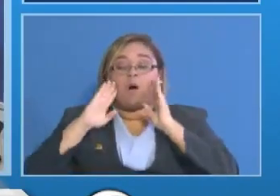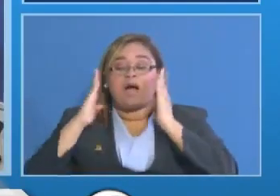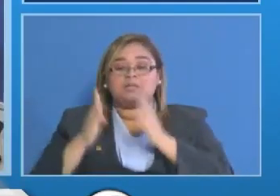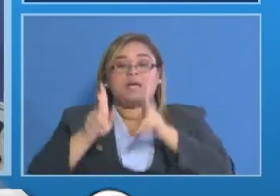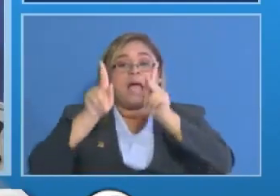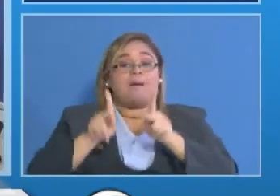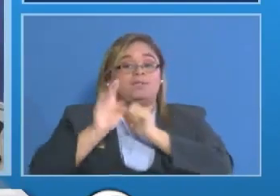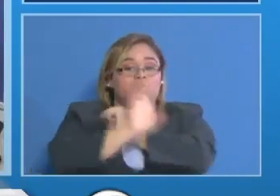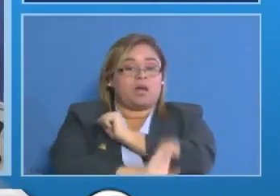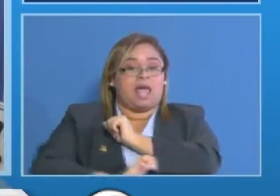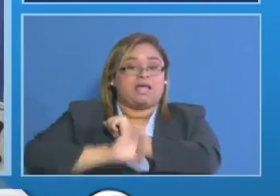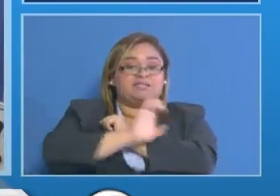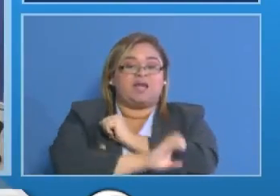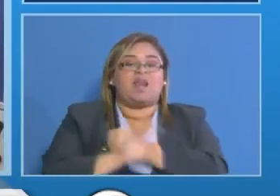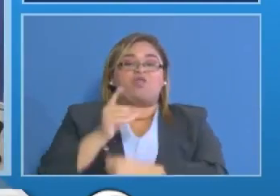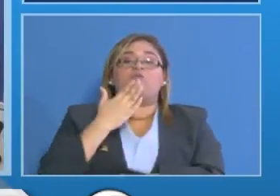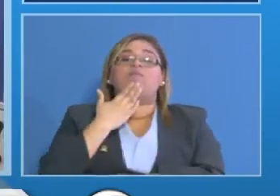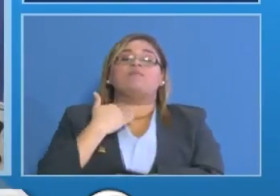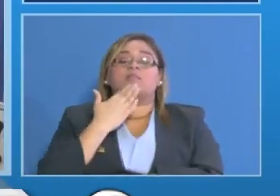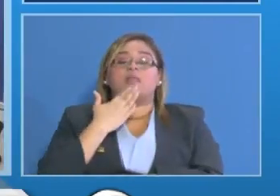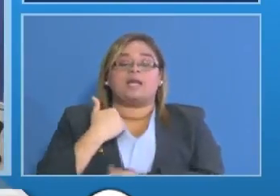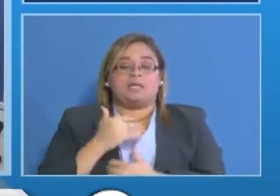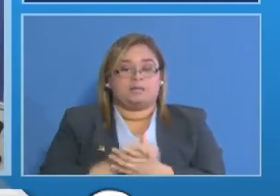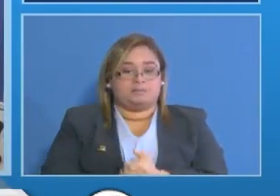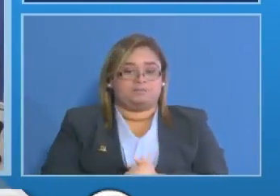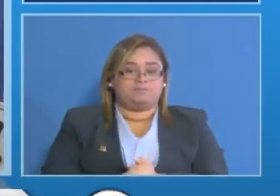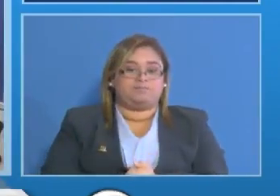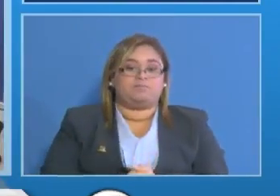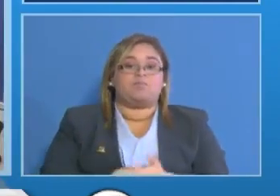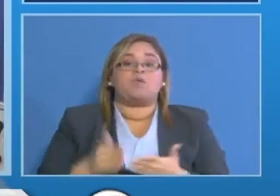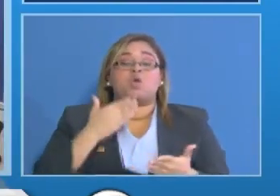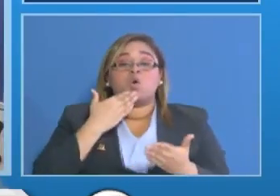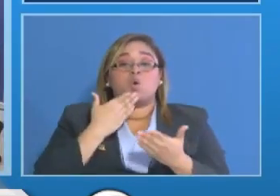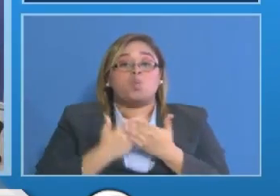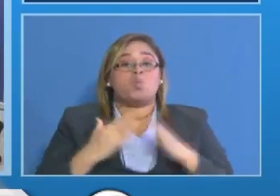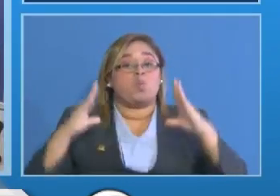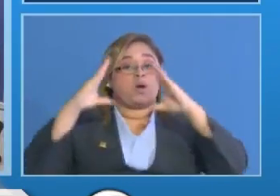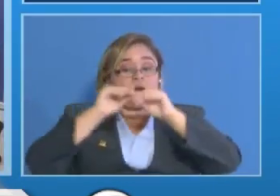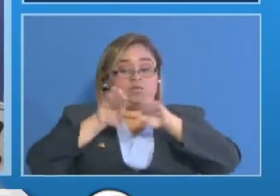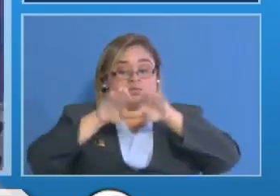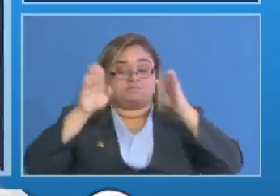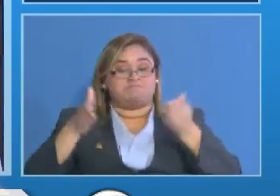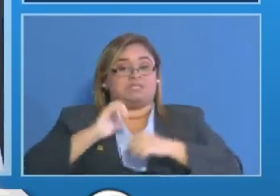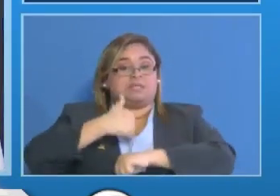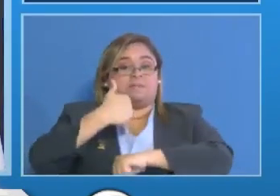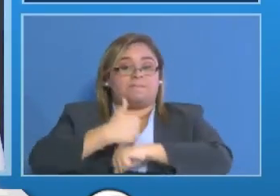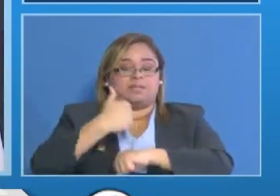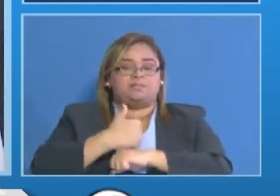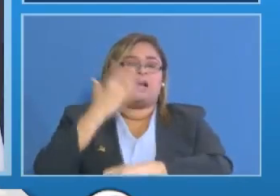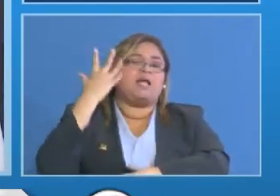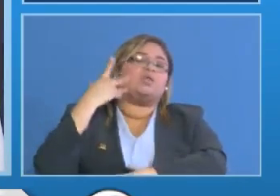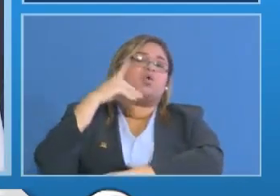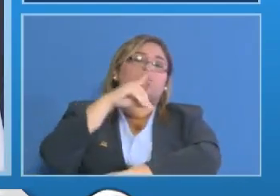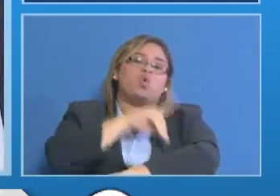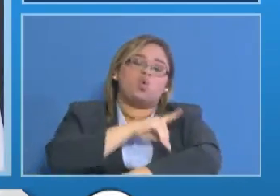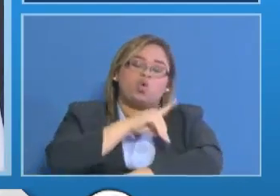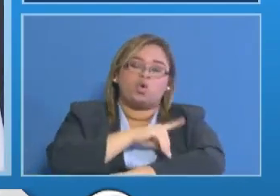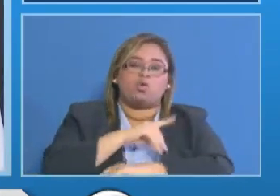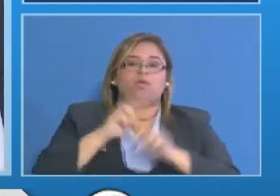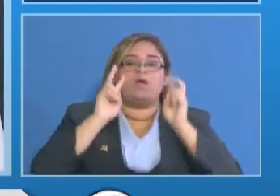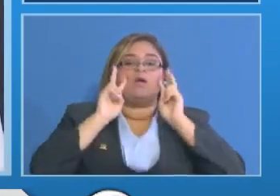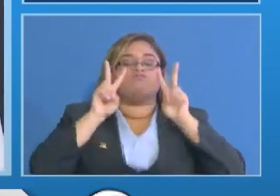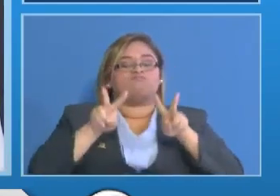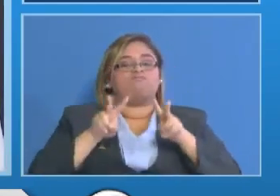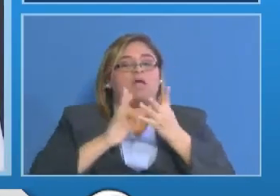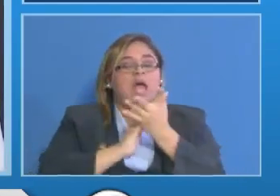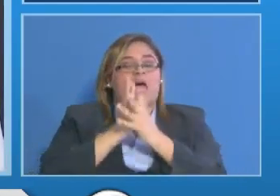Darien buenas noches a la mesa principal y en especial a todos los panameños que día tras día nos sintonizan a través